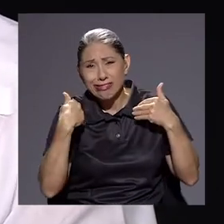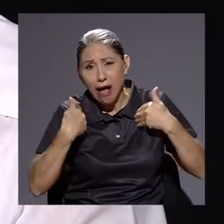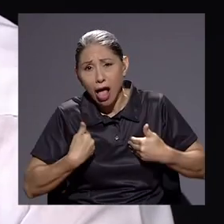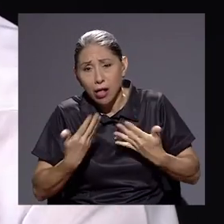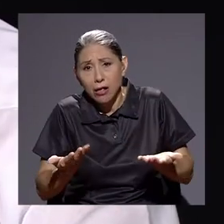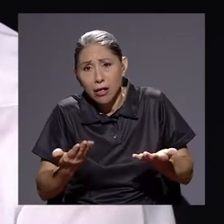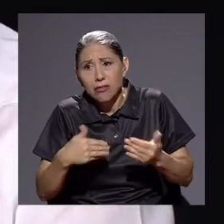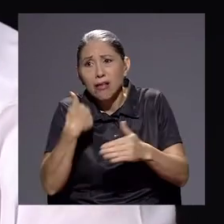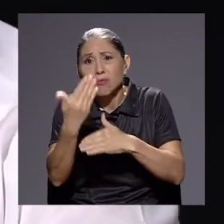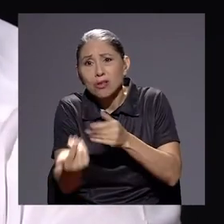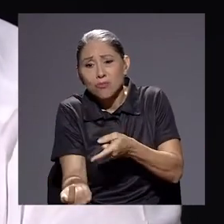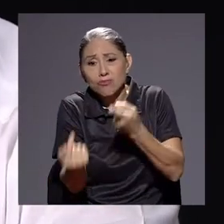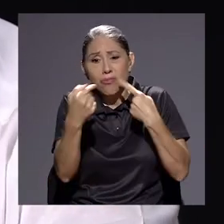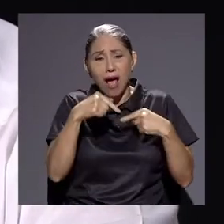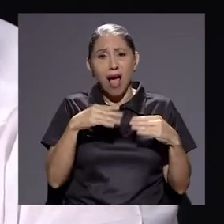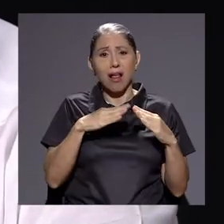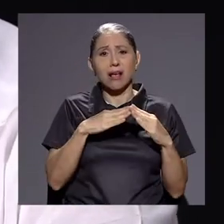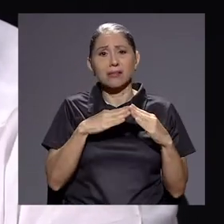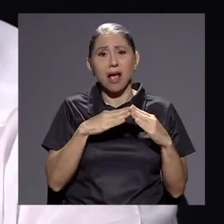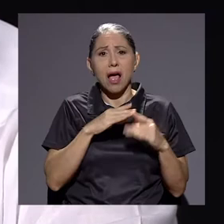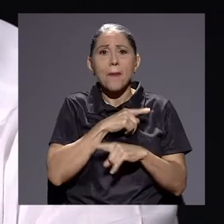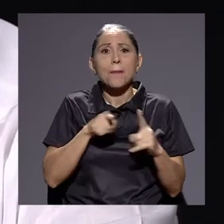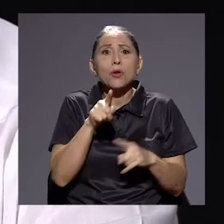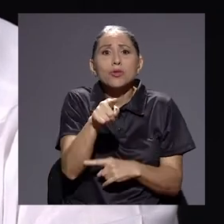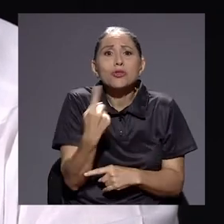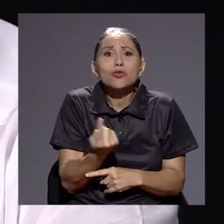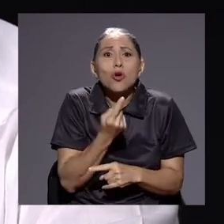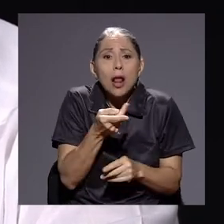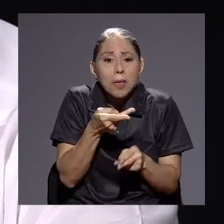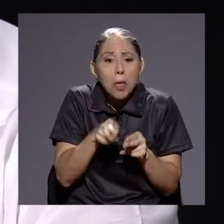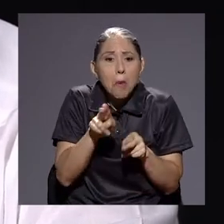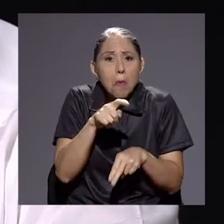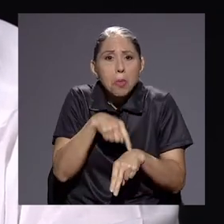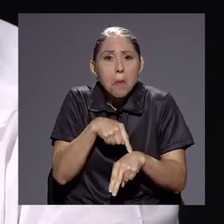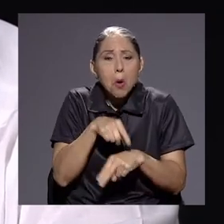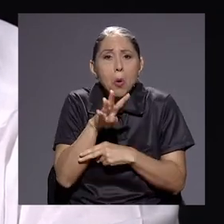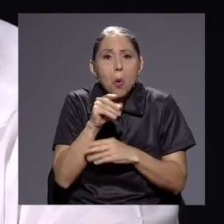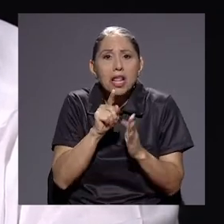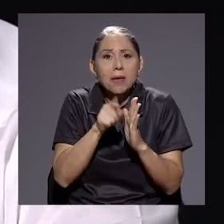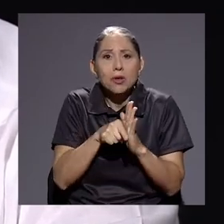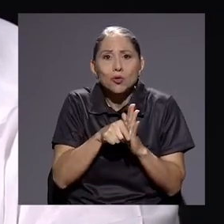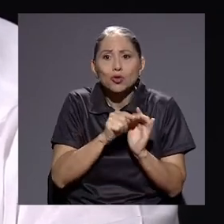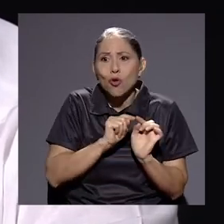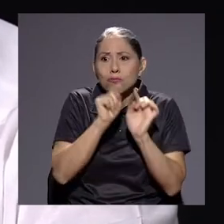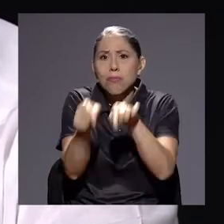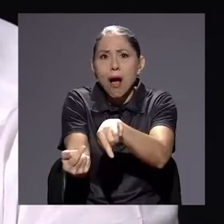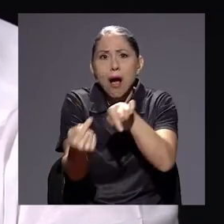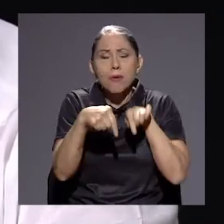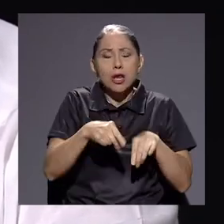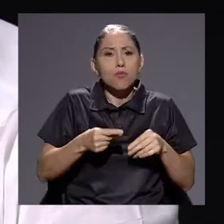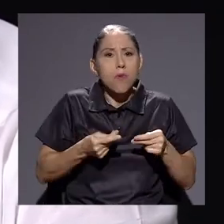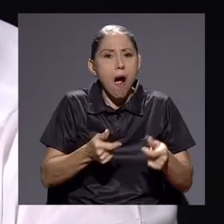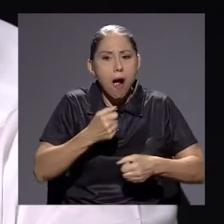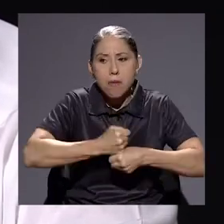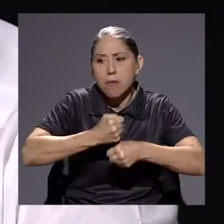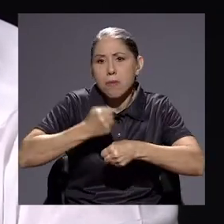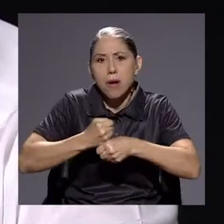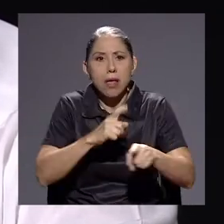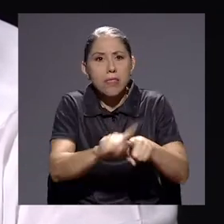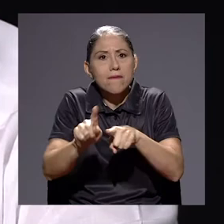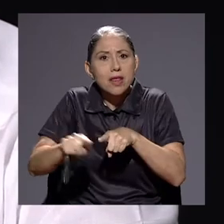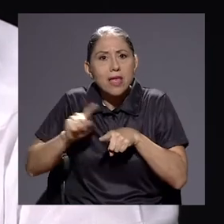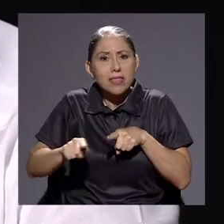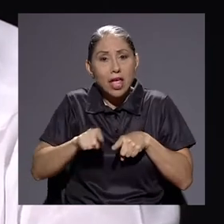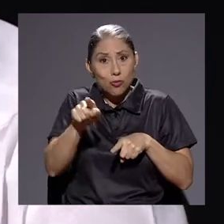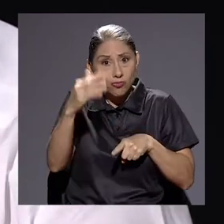Cuando usted solo llegue, en 40 minutos y 40, usted que dice, llega a hacer muchas cosas en la casa y además el otro día se levanta más temprano, se levanta a cierta hora